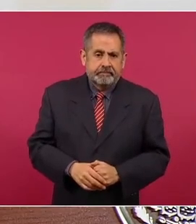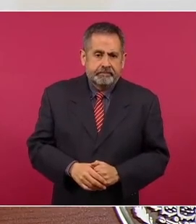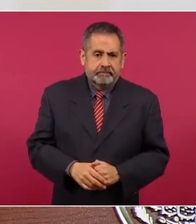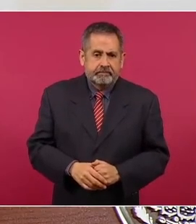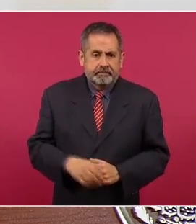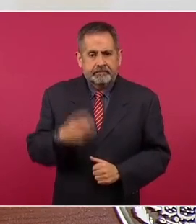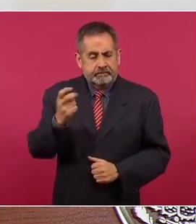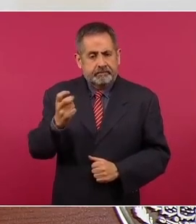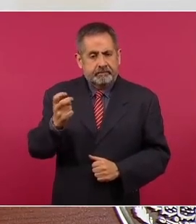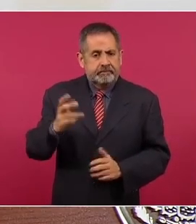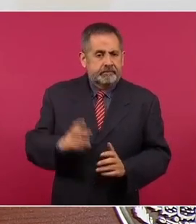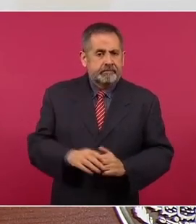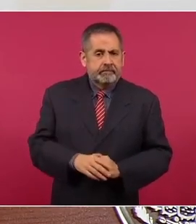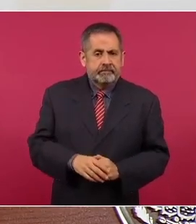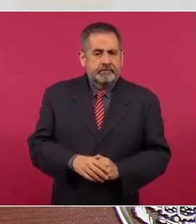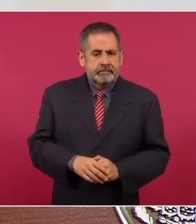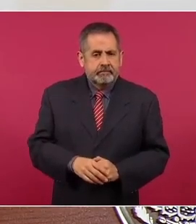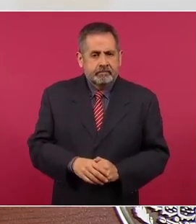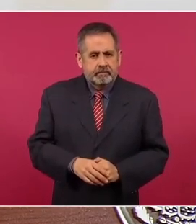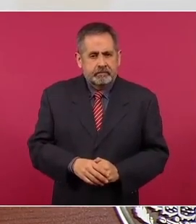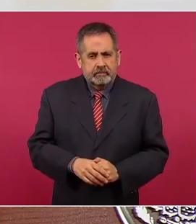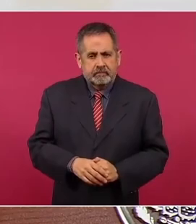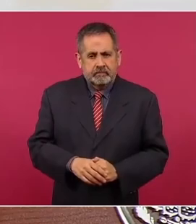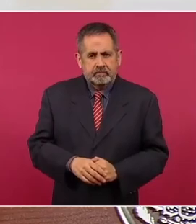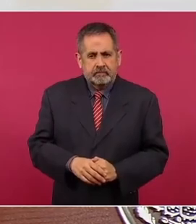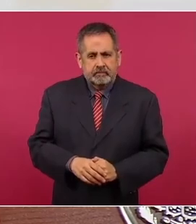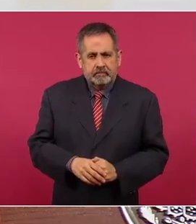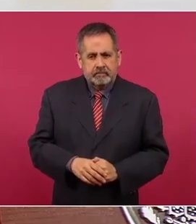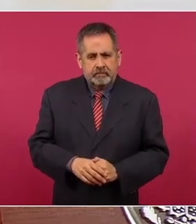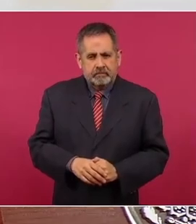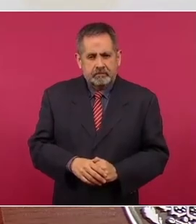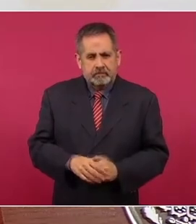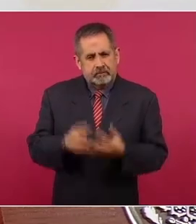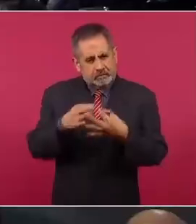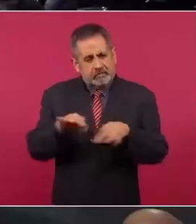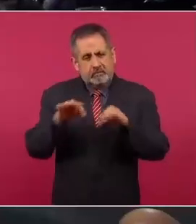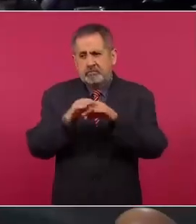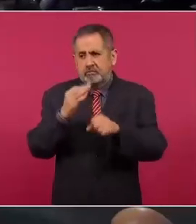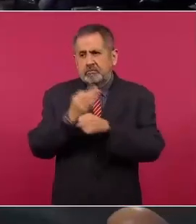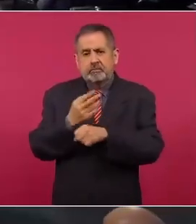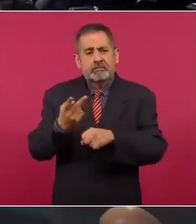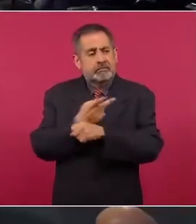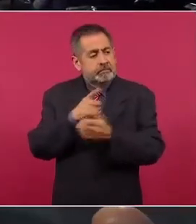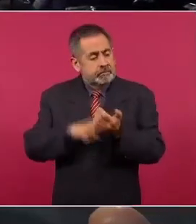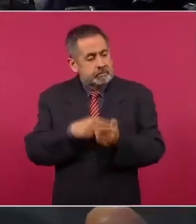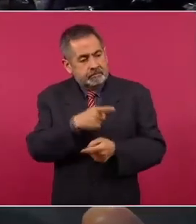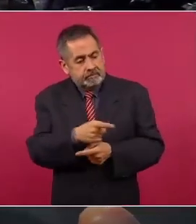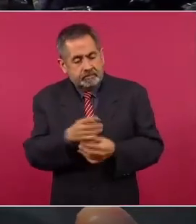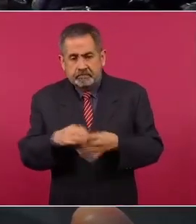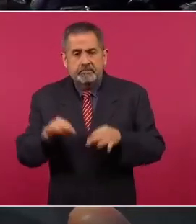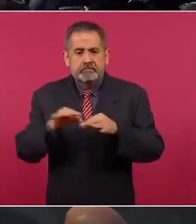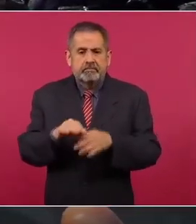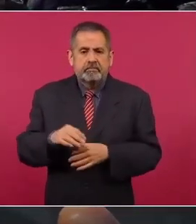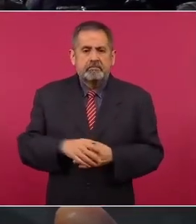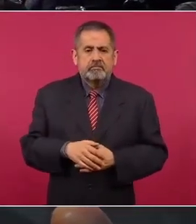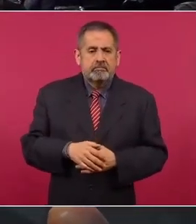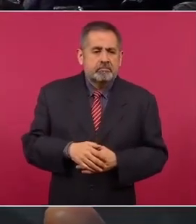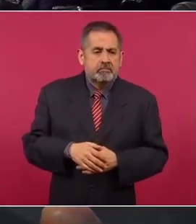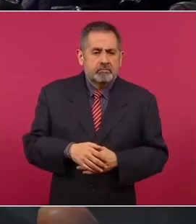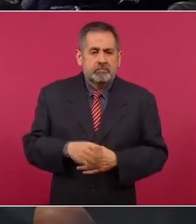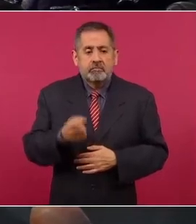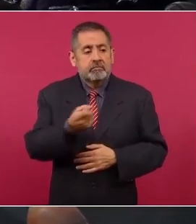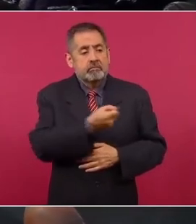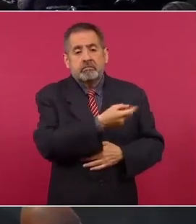Por eso es importante lo que está sucediendo. Hay quienes quieren el